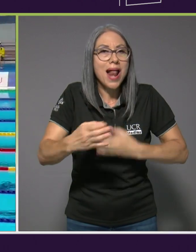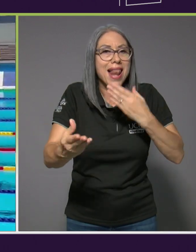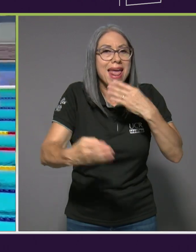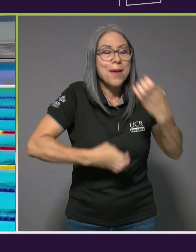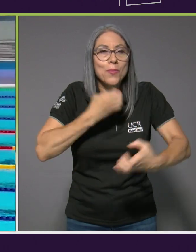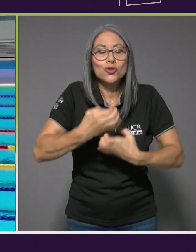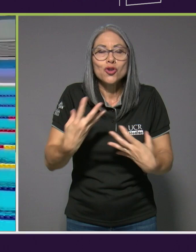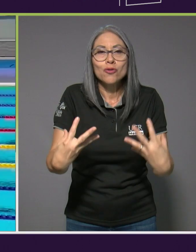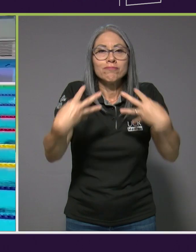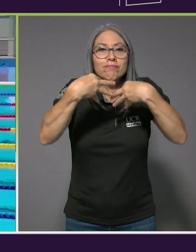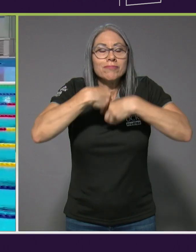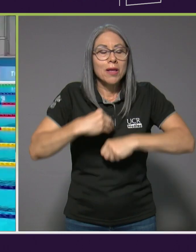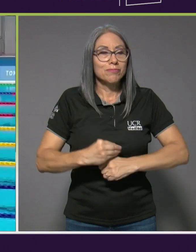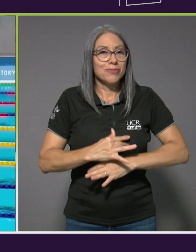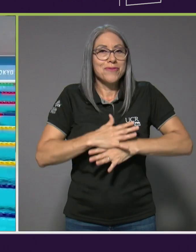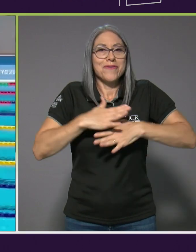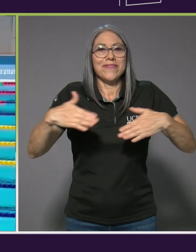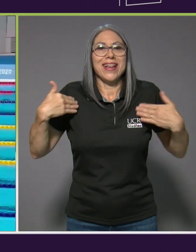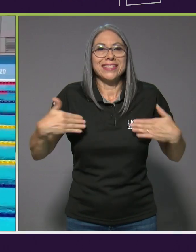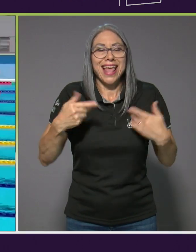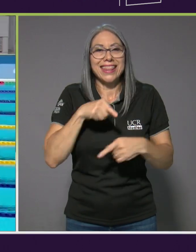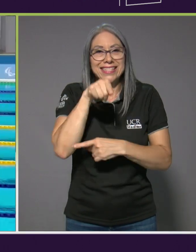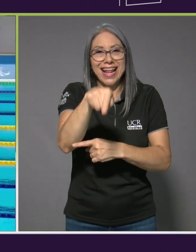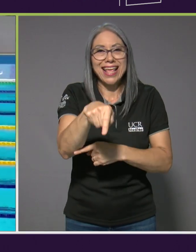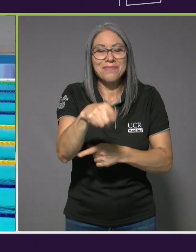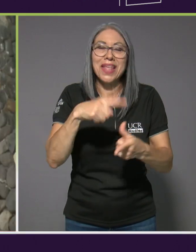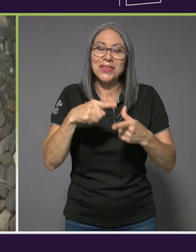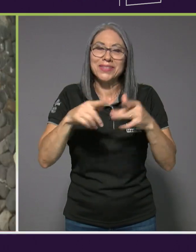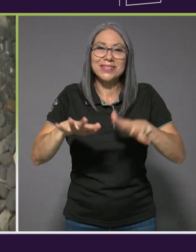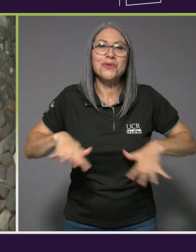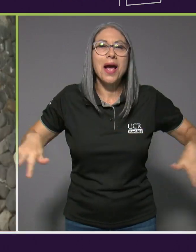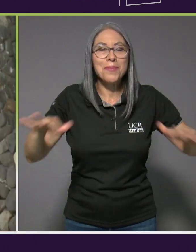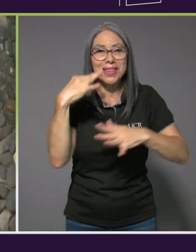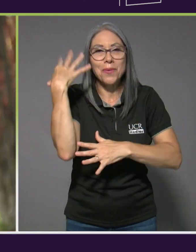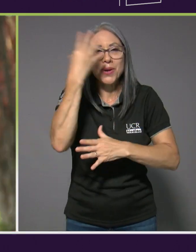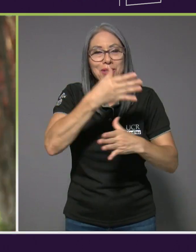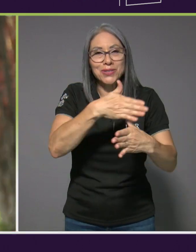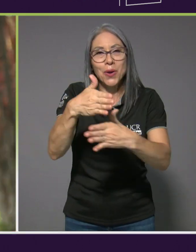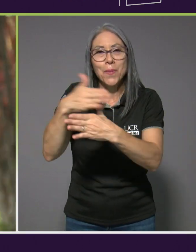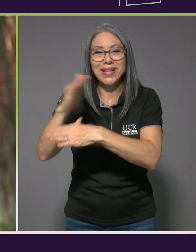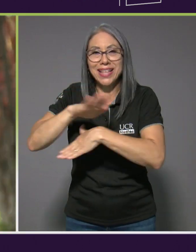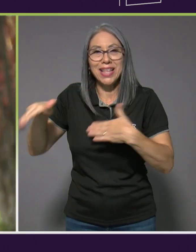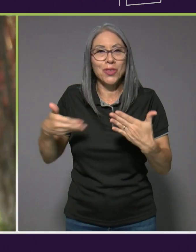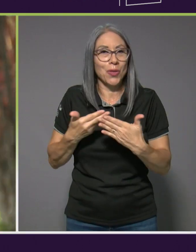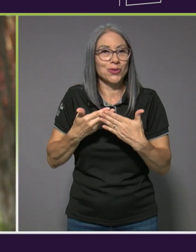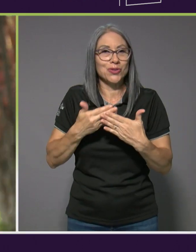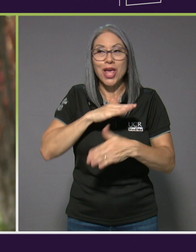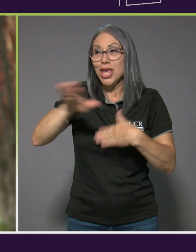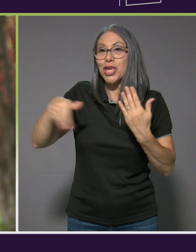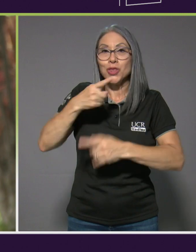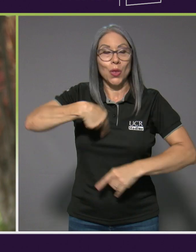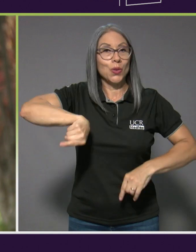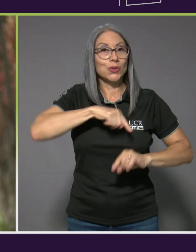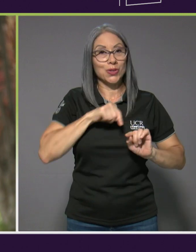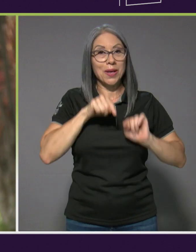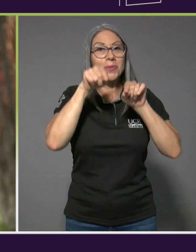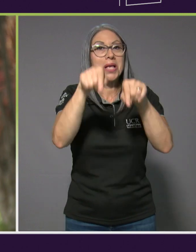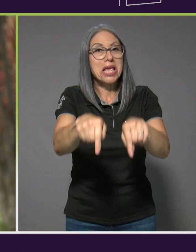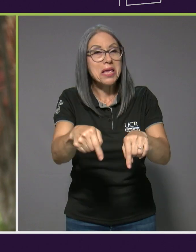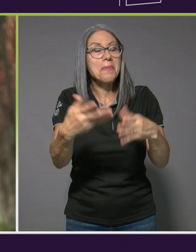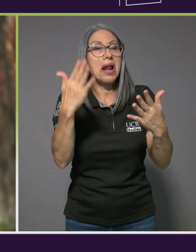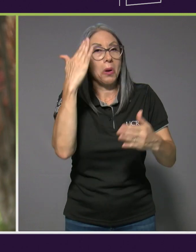esa felicidad de estar ahí. Entonces es un ambiente bastante bonito que se comparte entre todos. Y todos estamos ahí para conocer,